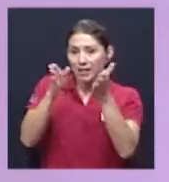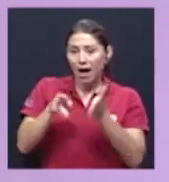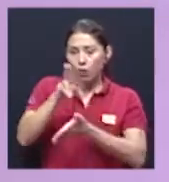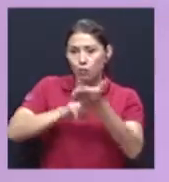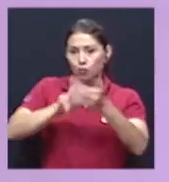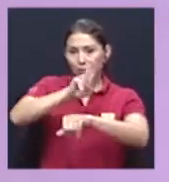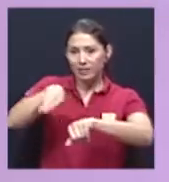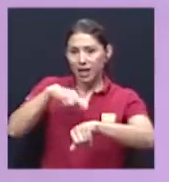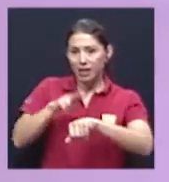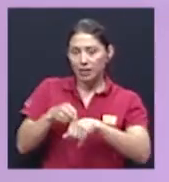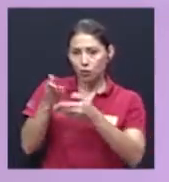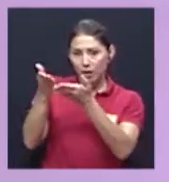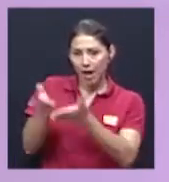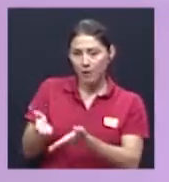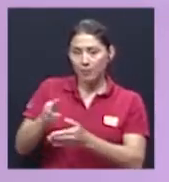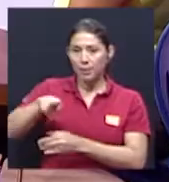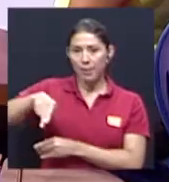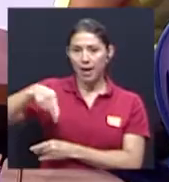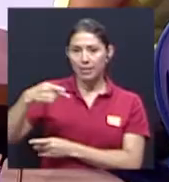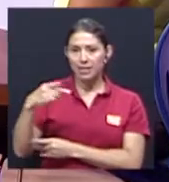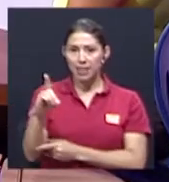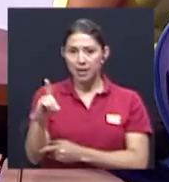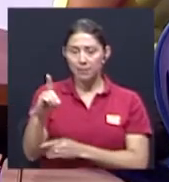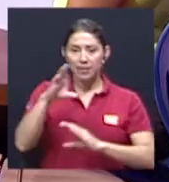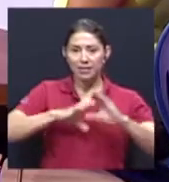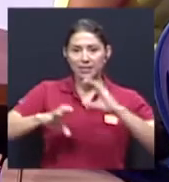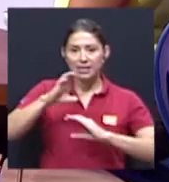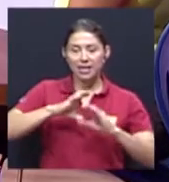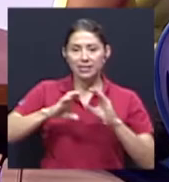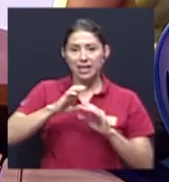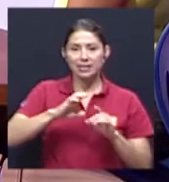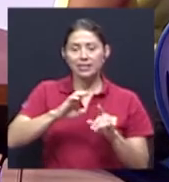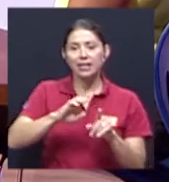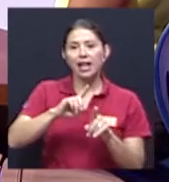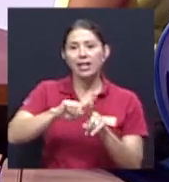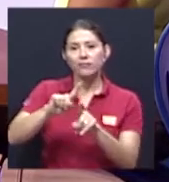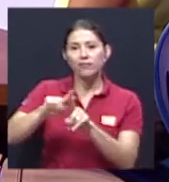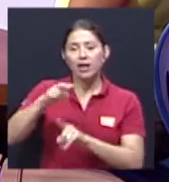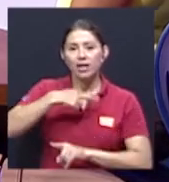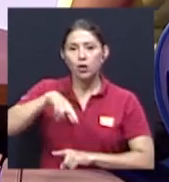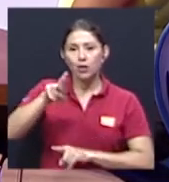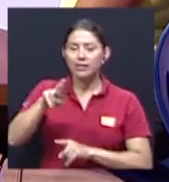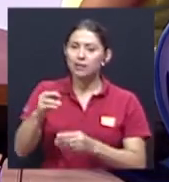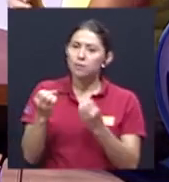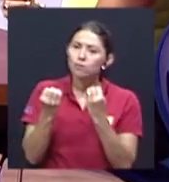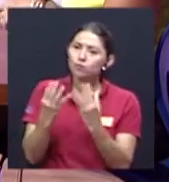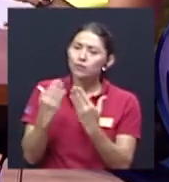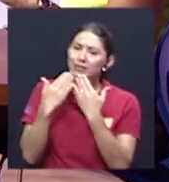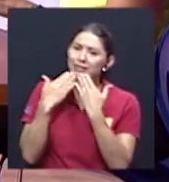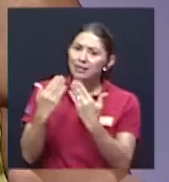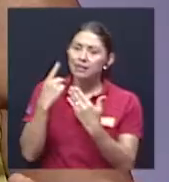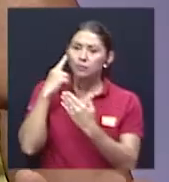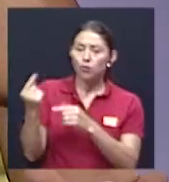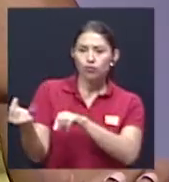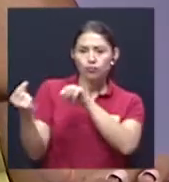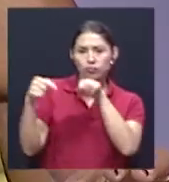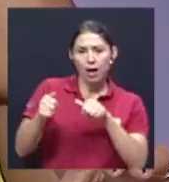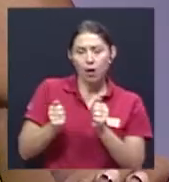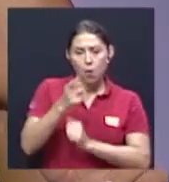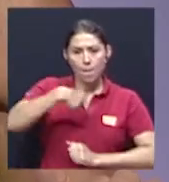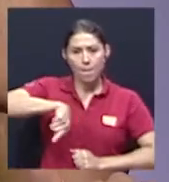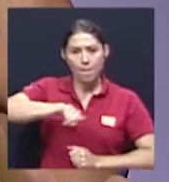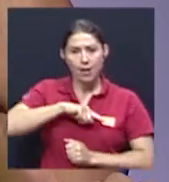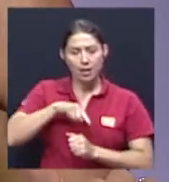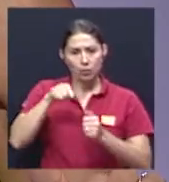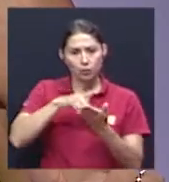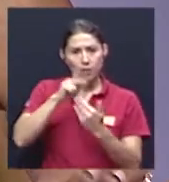y tiene un doctorado en Ciencias de las Religiones. Mil gracias también a Juan Manuel por acompañarnos esta noche en